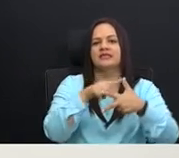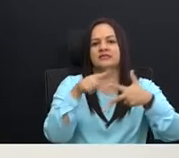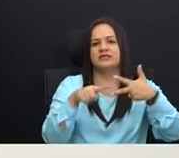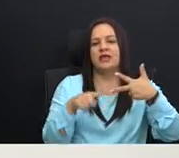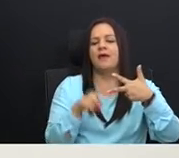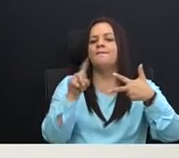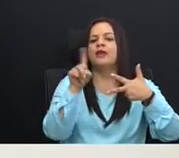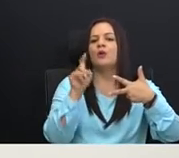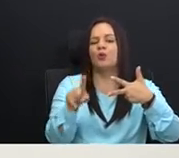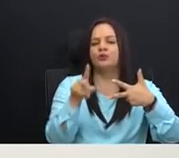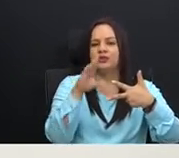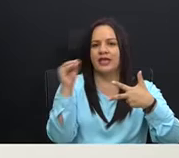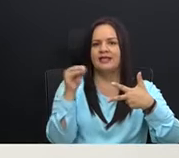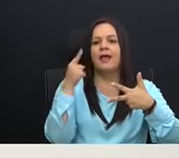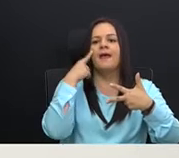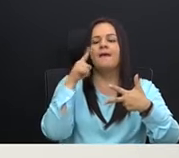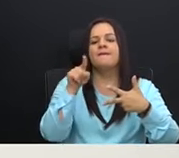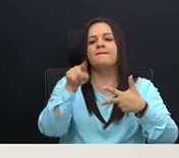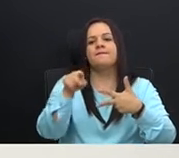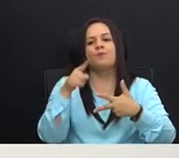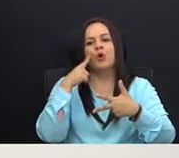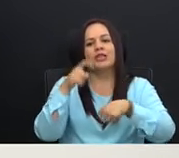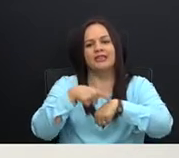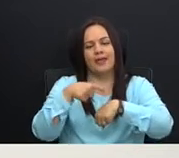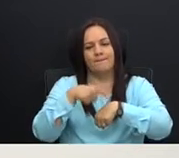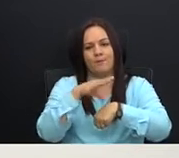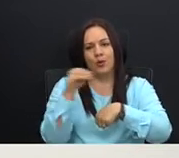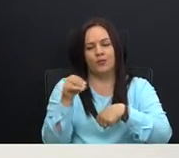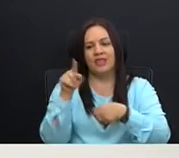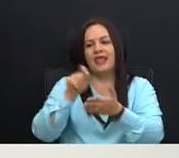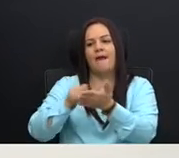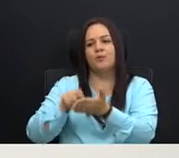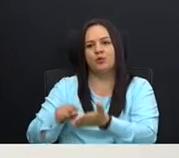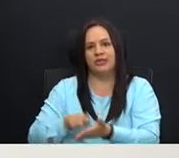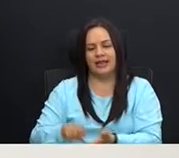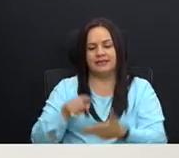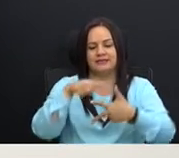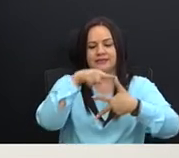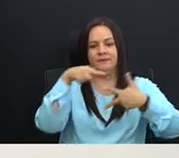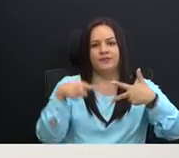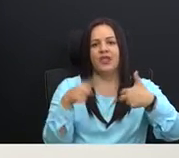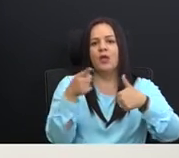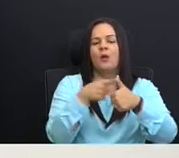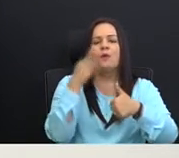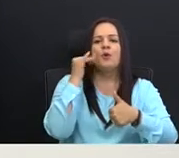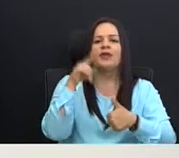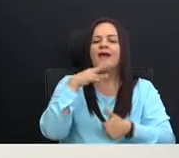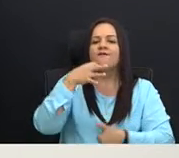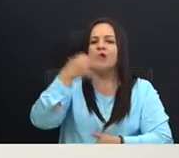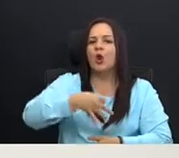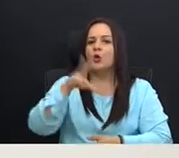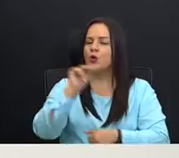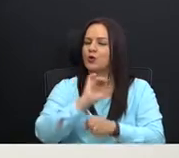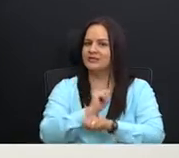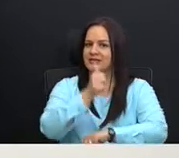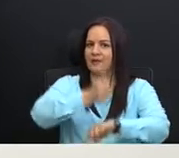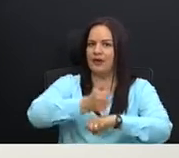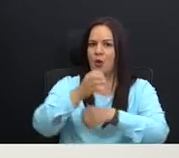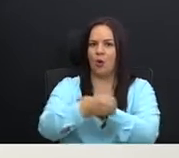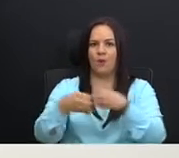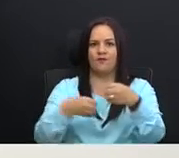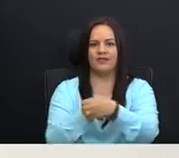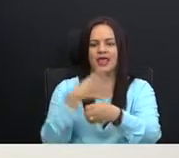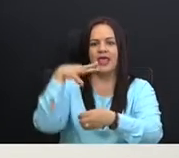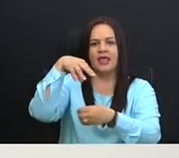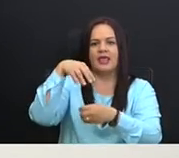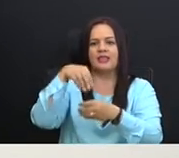la va apuntando, para que después no me diga que se lo olvidó. ¿Por qué el mes siguiente, que afirmó que no se crearía la oficina, ahí,